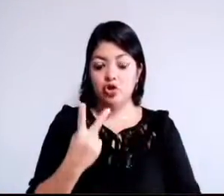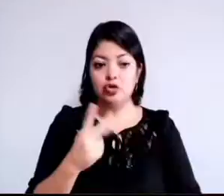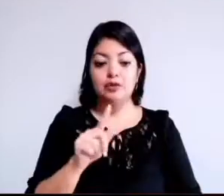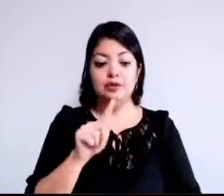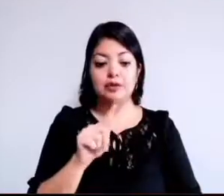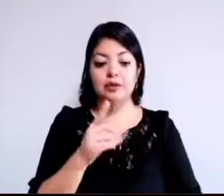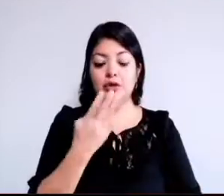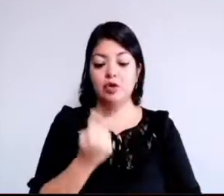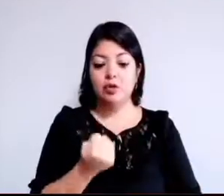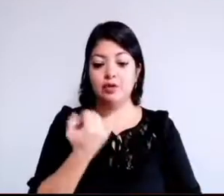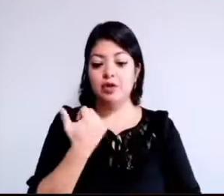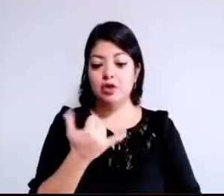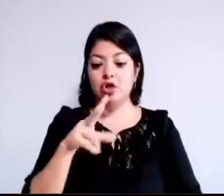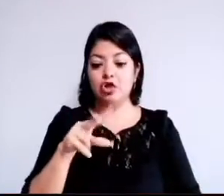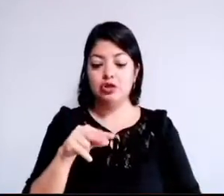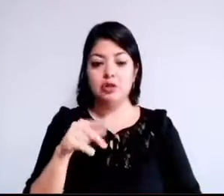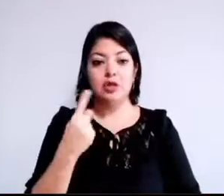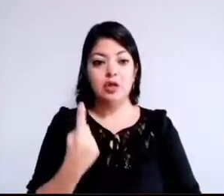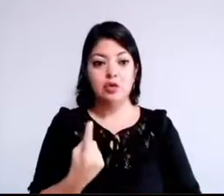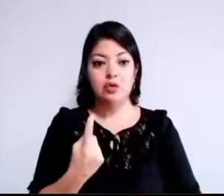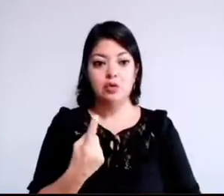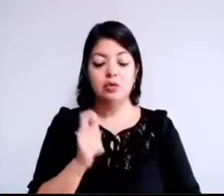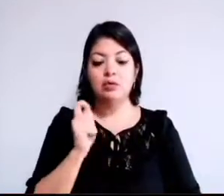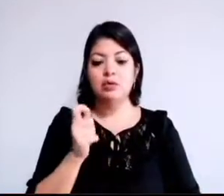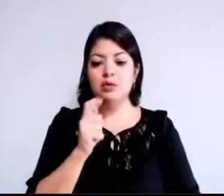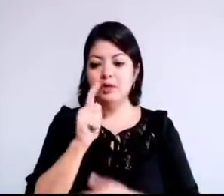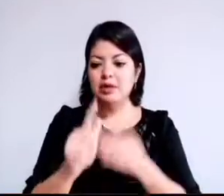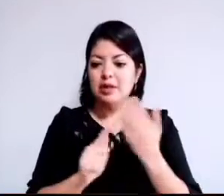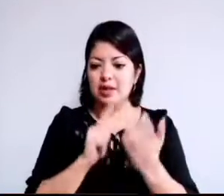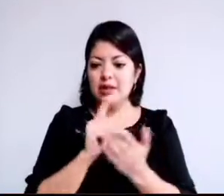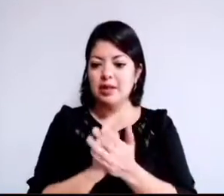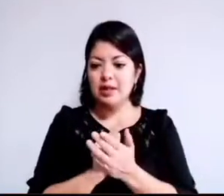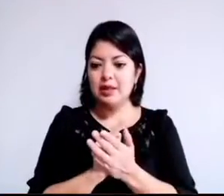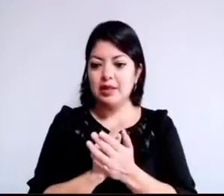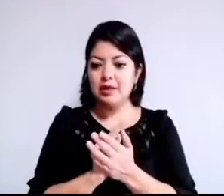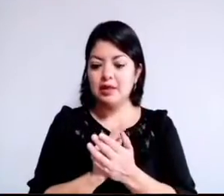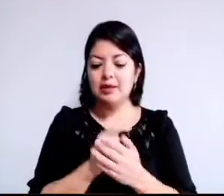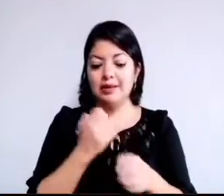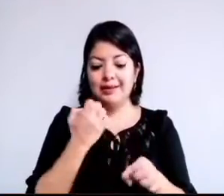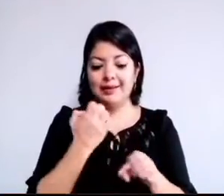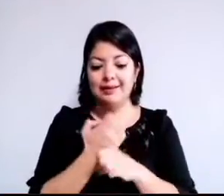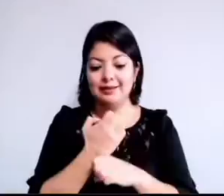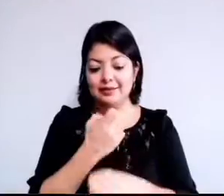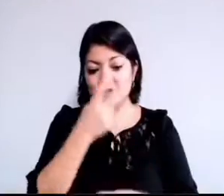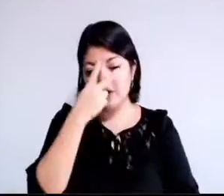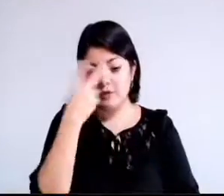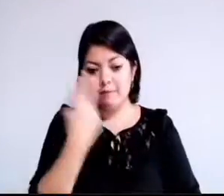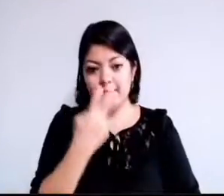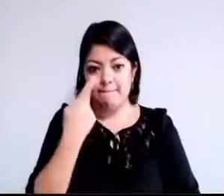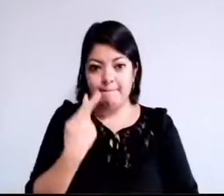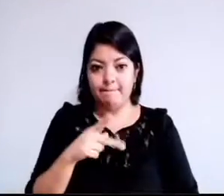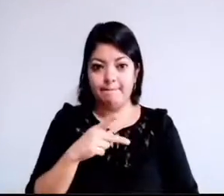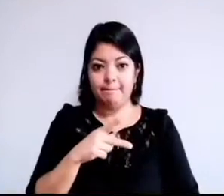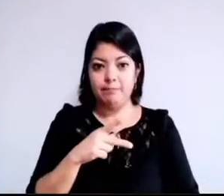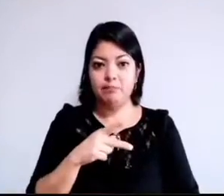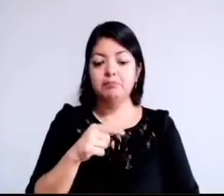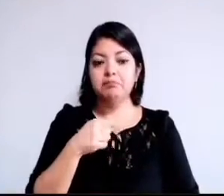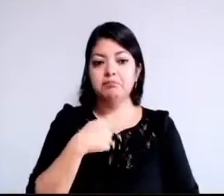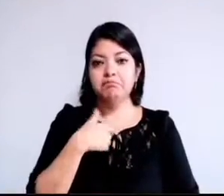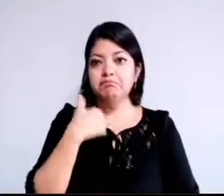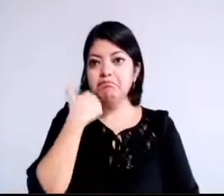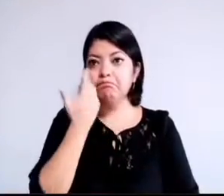y 81, de la Ley Orgánica del Poder Legislativo del Estado de México, me permito